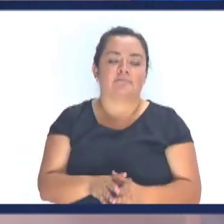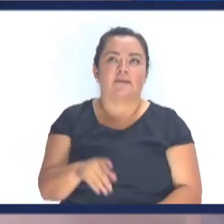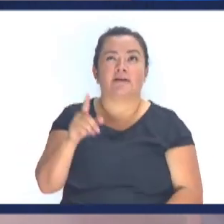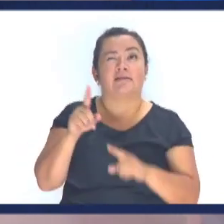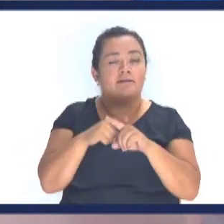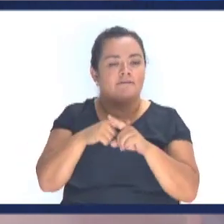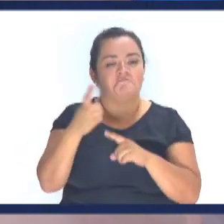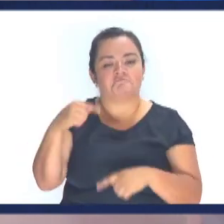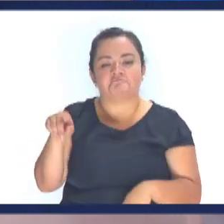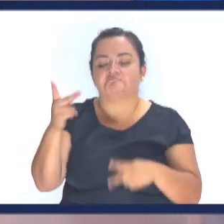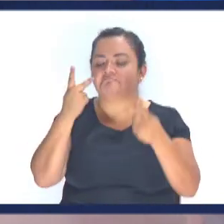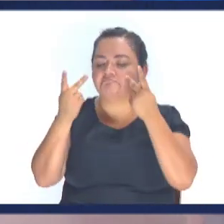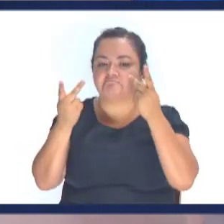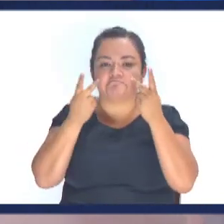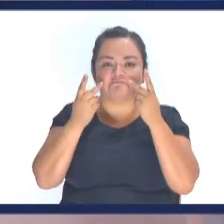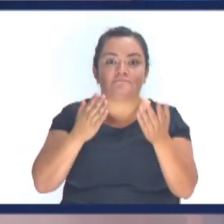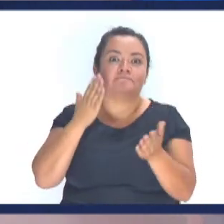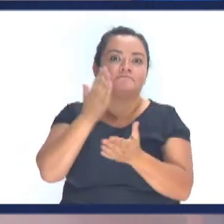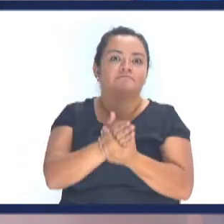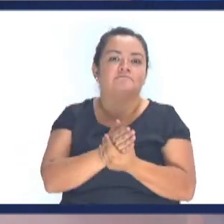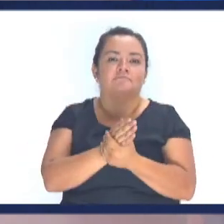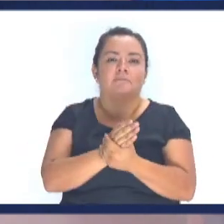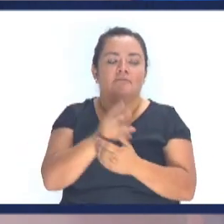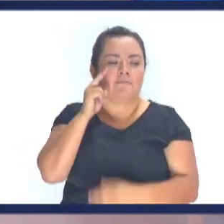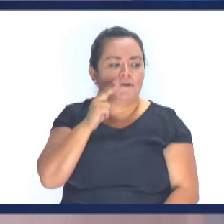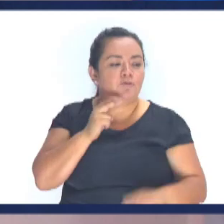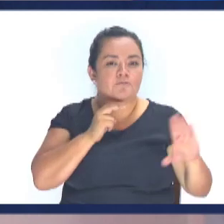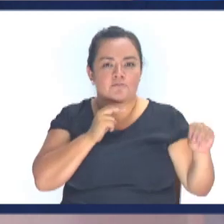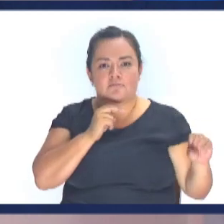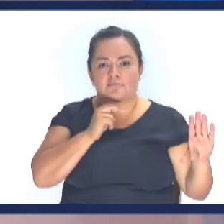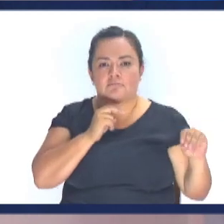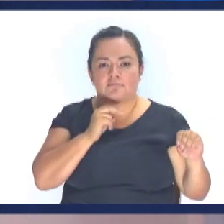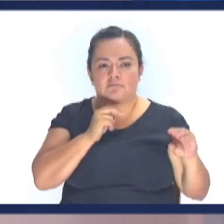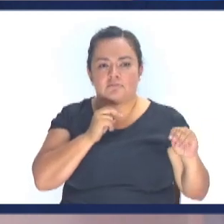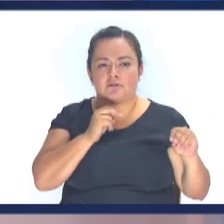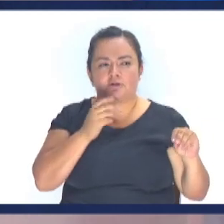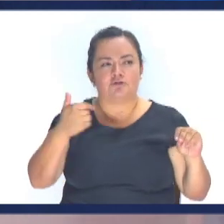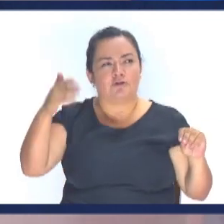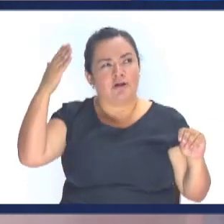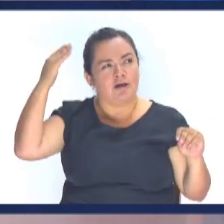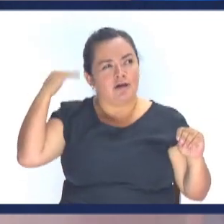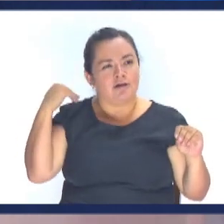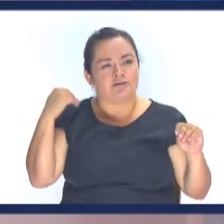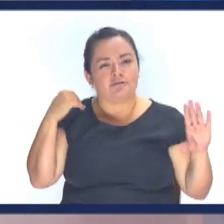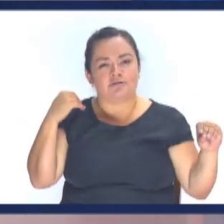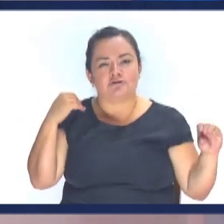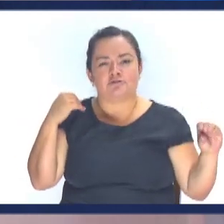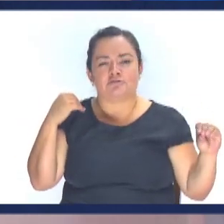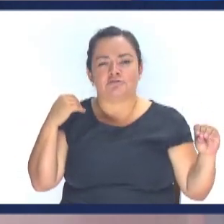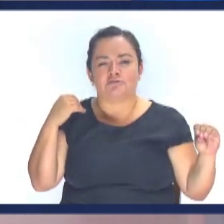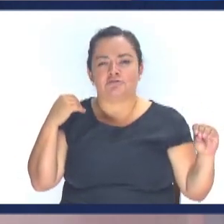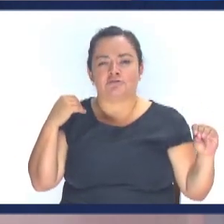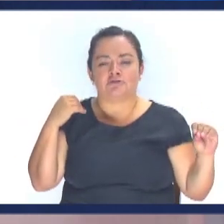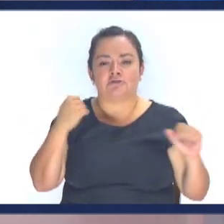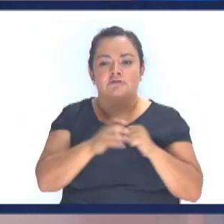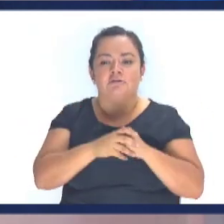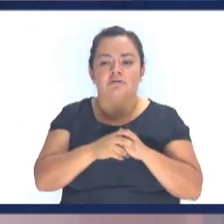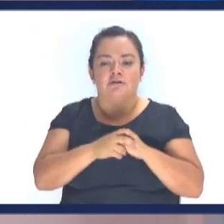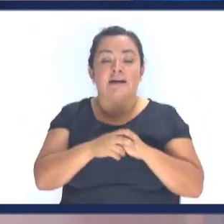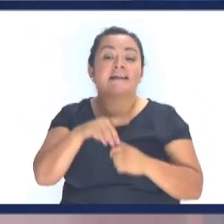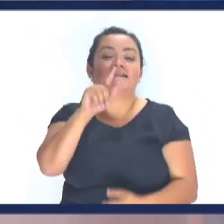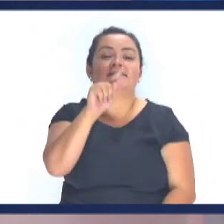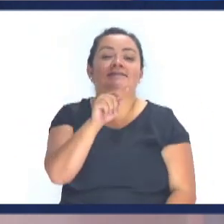hacer Estuvimos ahí el sábado Y a la hora de llegar Vi un perro Que yo se lo regalé hace mucho tiempo Que es Boimarán En la raza se llama Dino